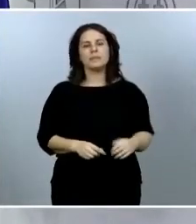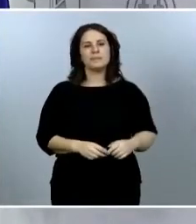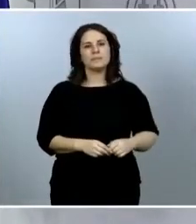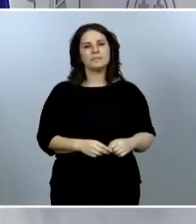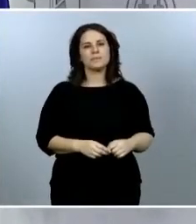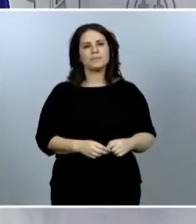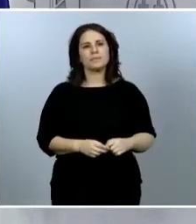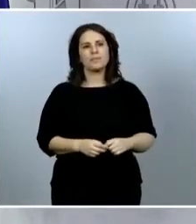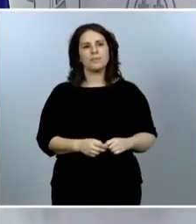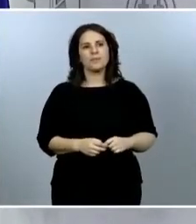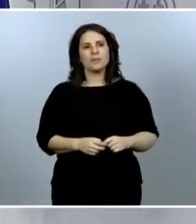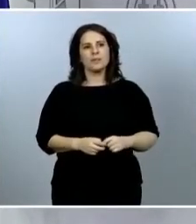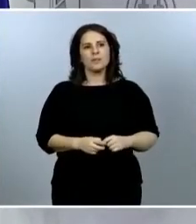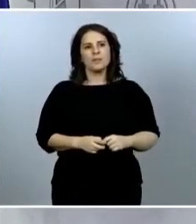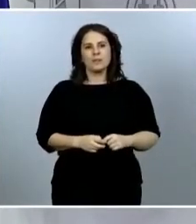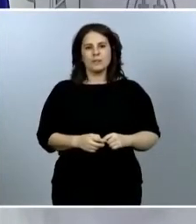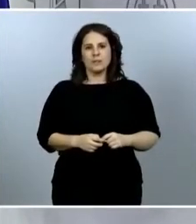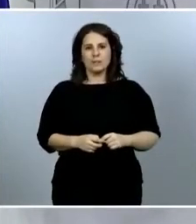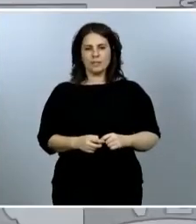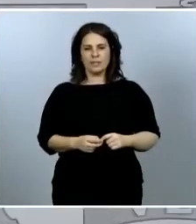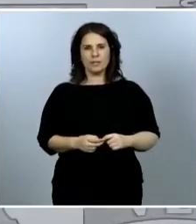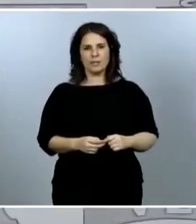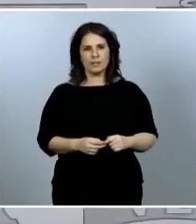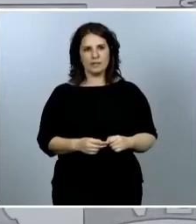En estos próximos meses,